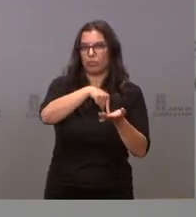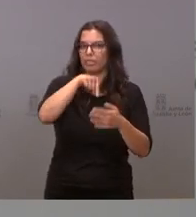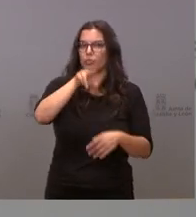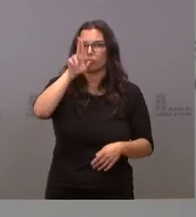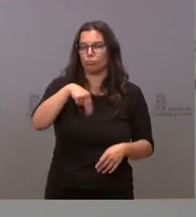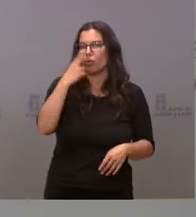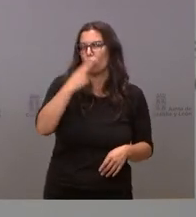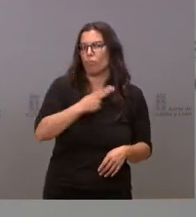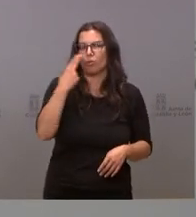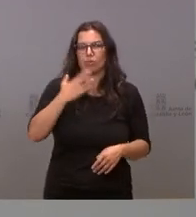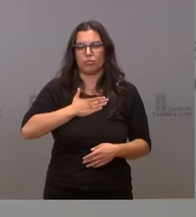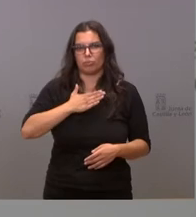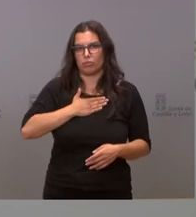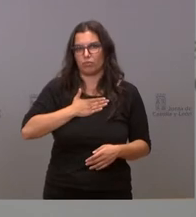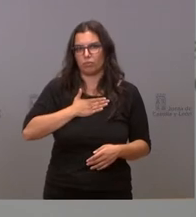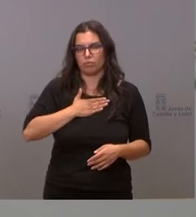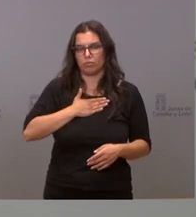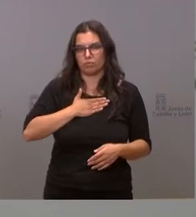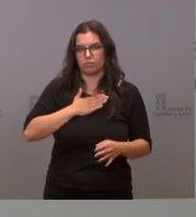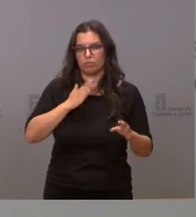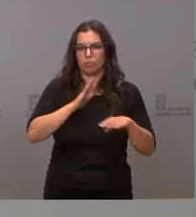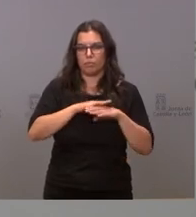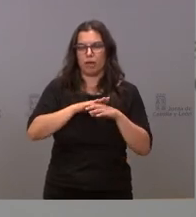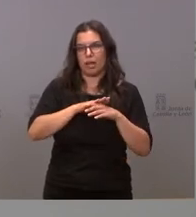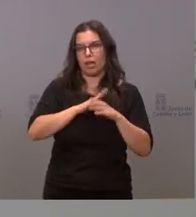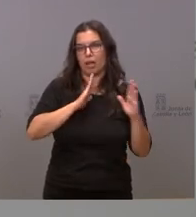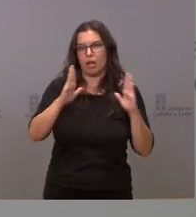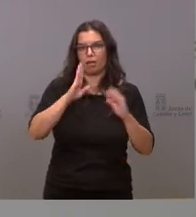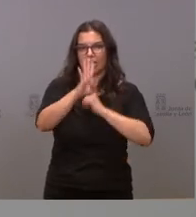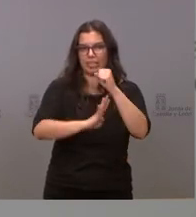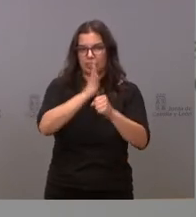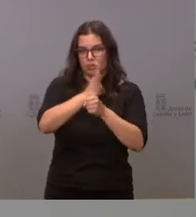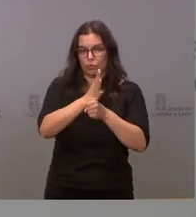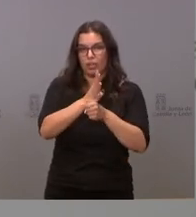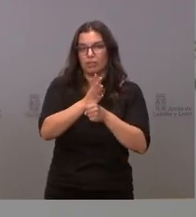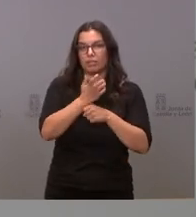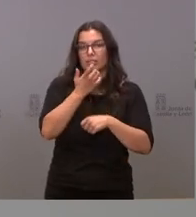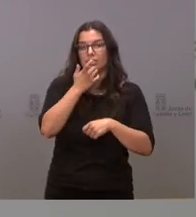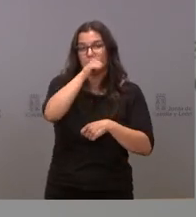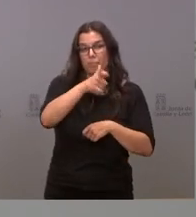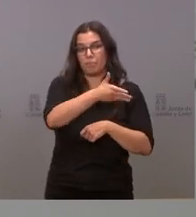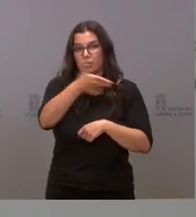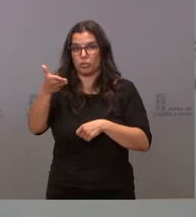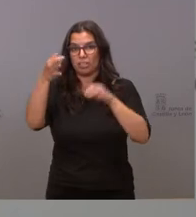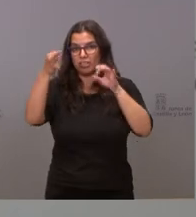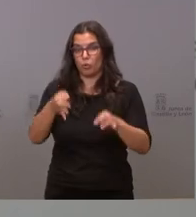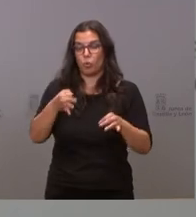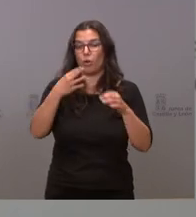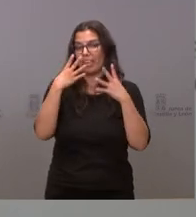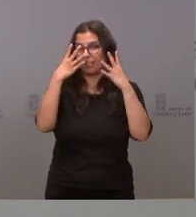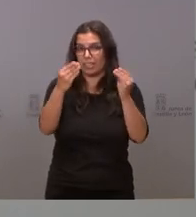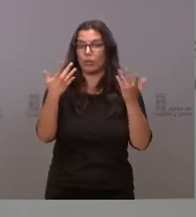que tenemos para el ámbito de la legislatura. Si algo puede entender la gente en el ámbito fiscal